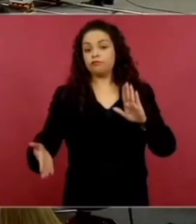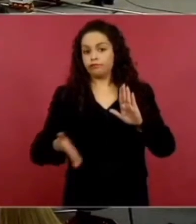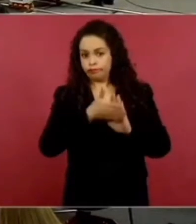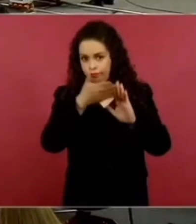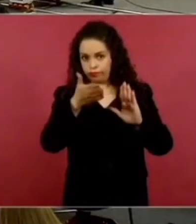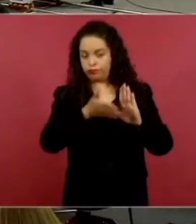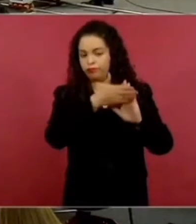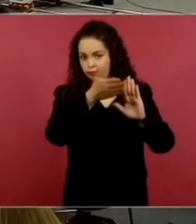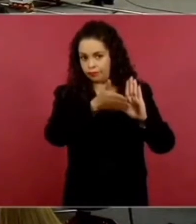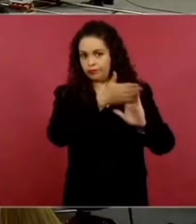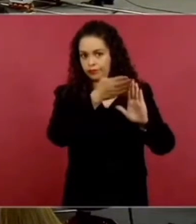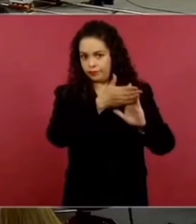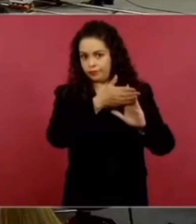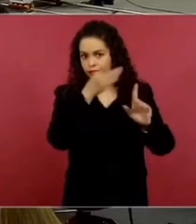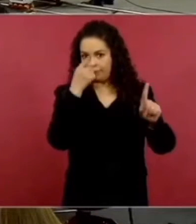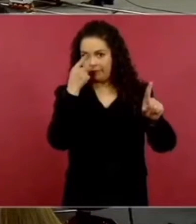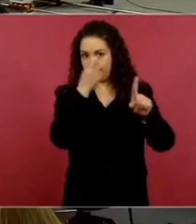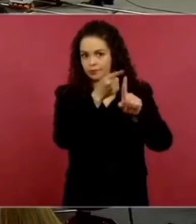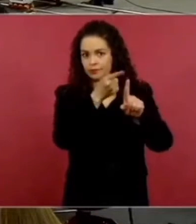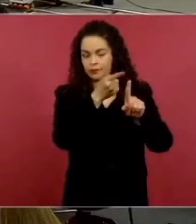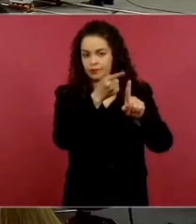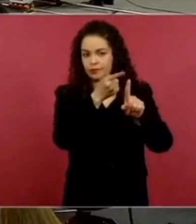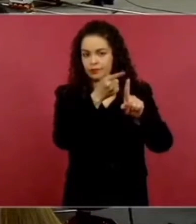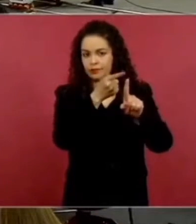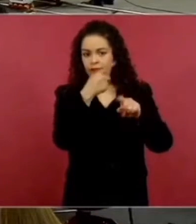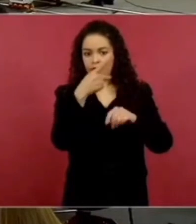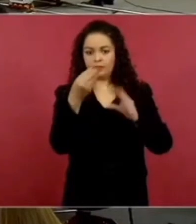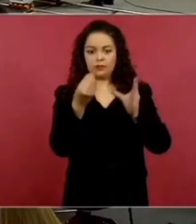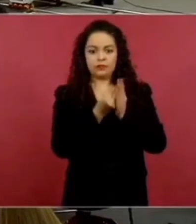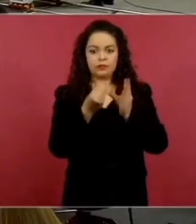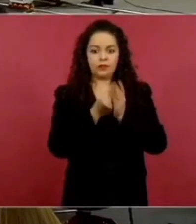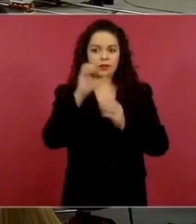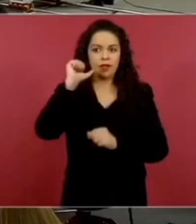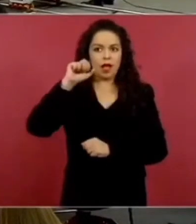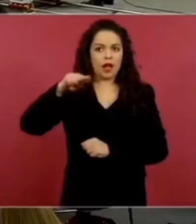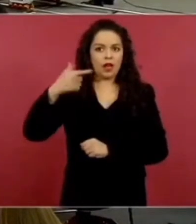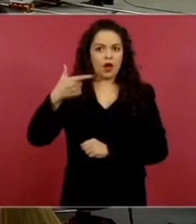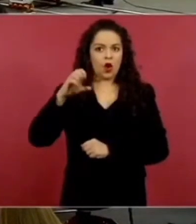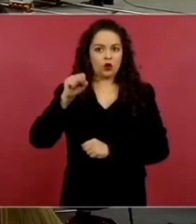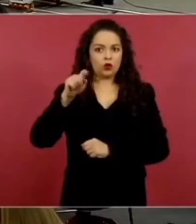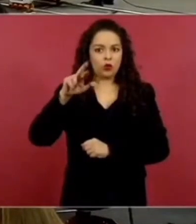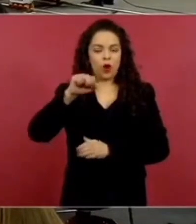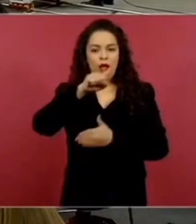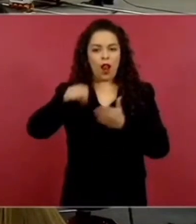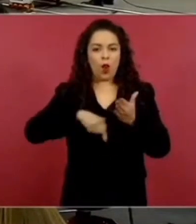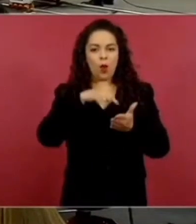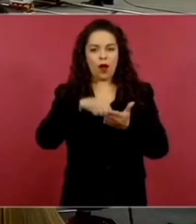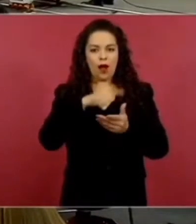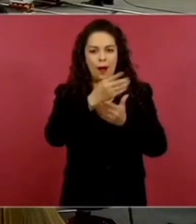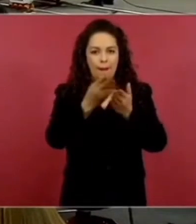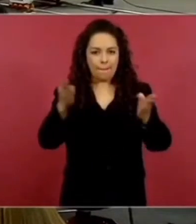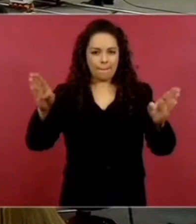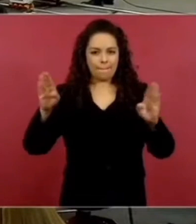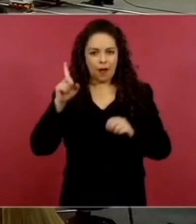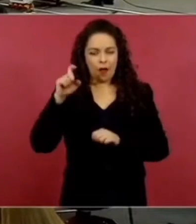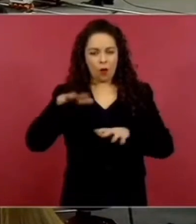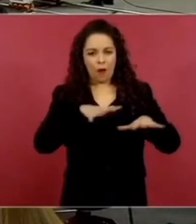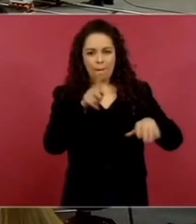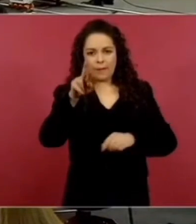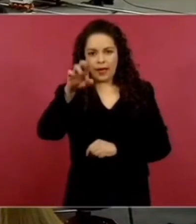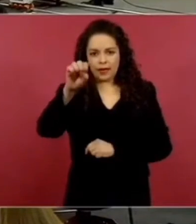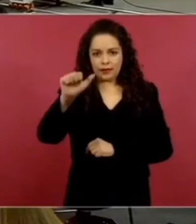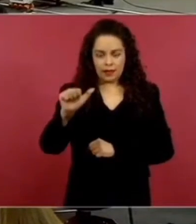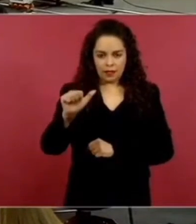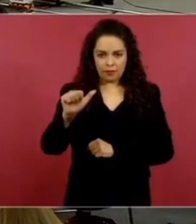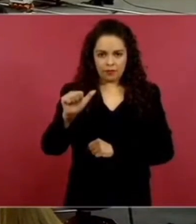allá en la en el vaso de la presa de Langostura y de repente empezaron a